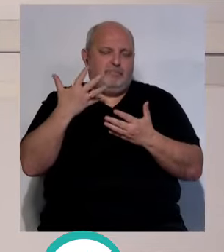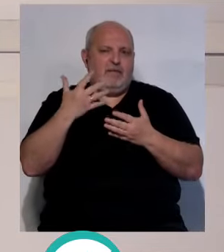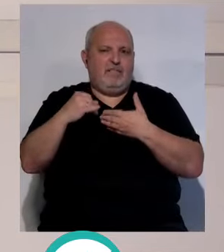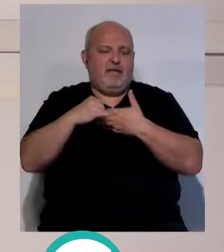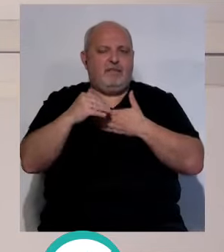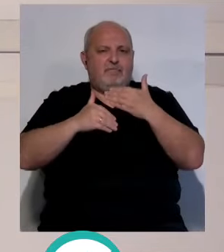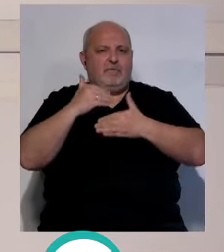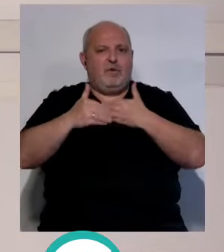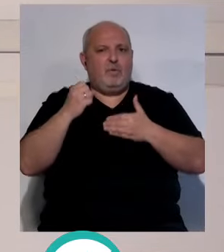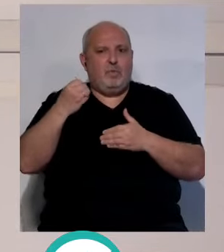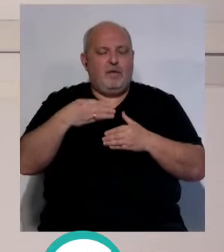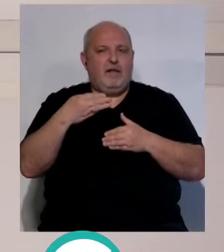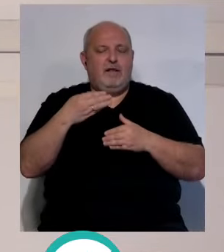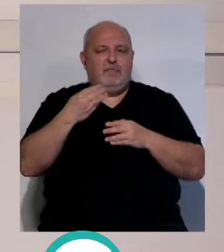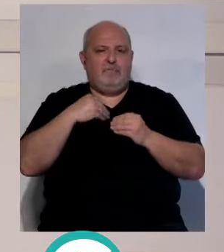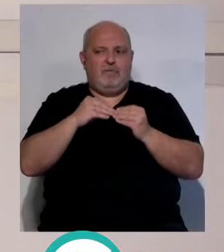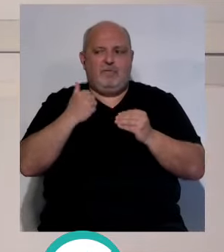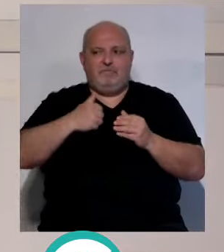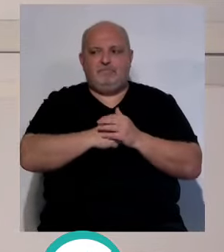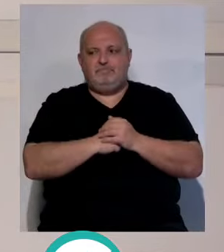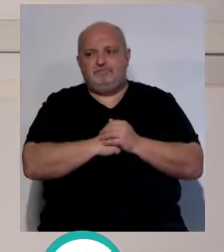acercan también al club, pero de esta manera.